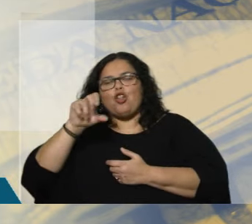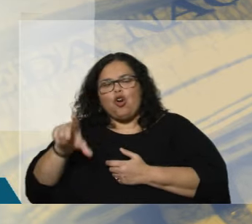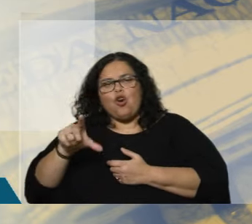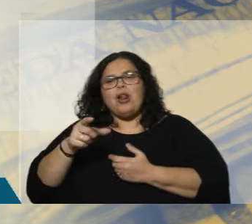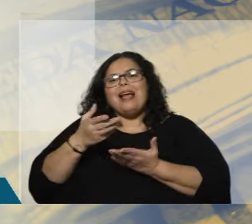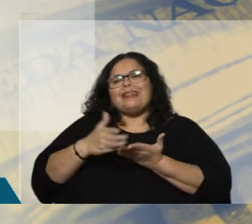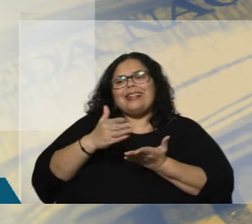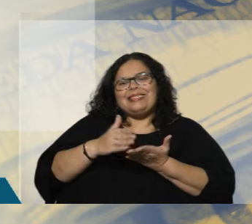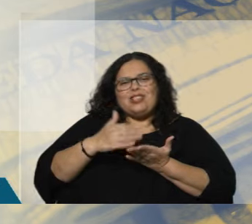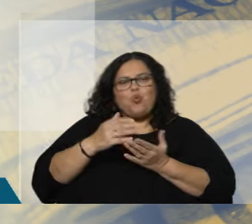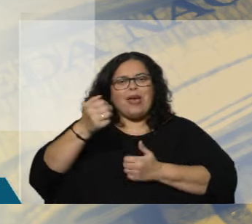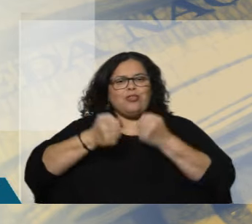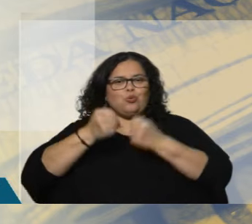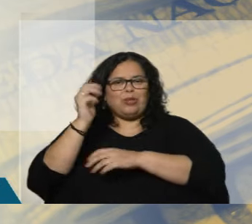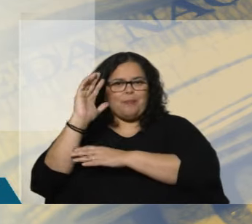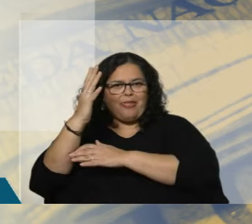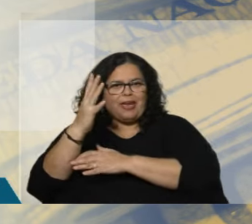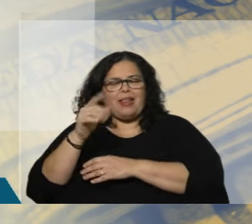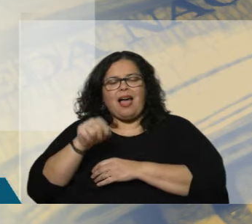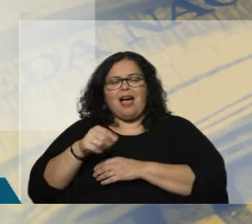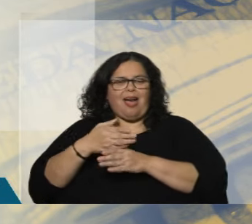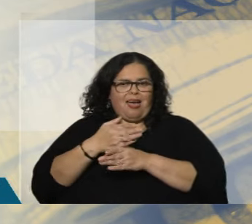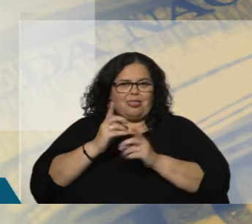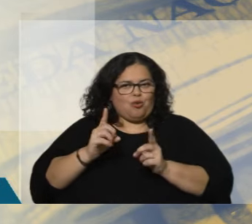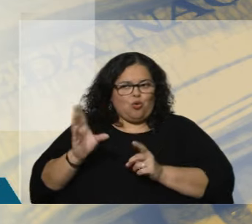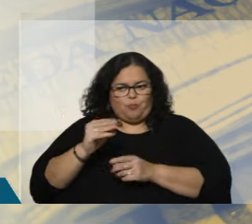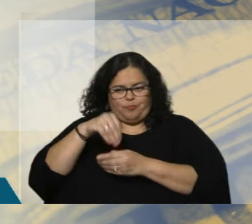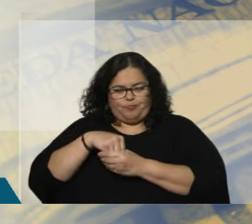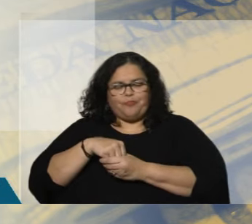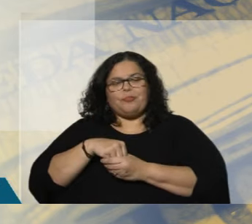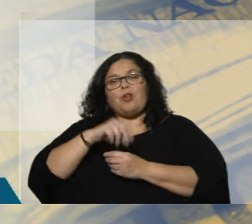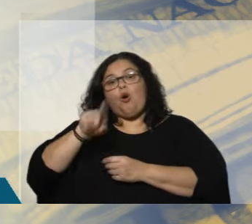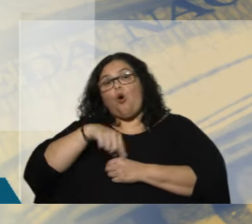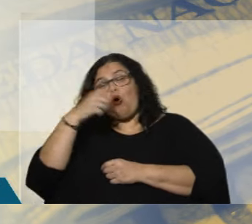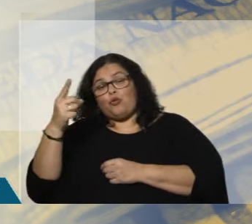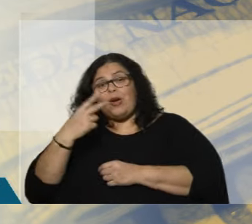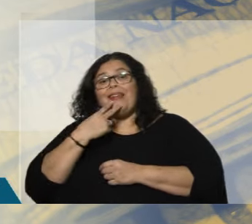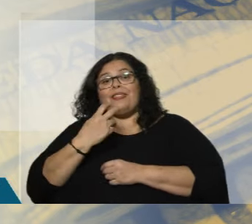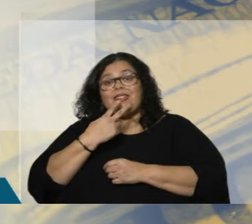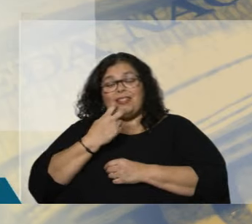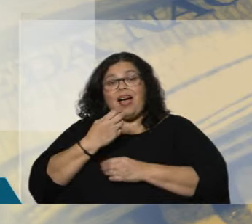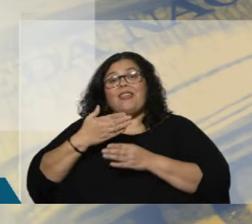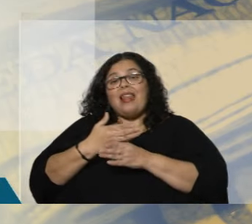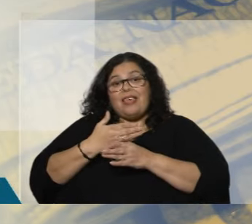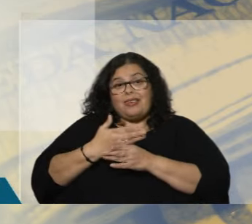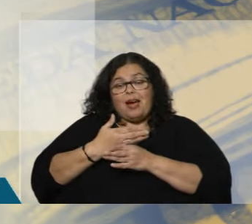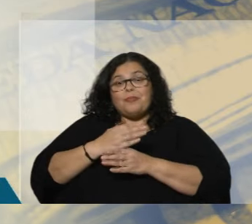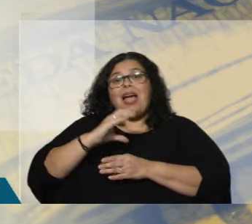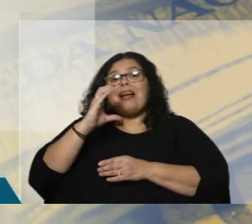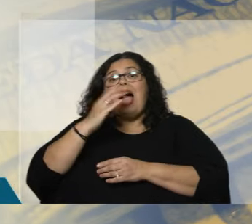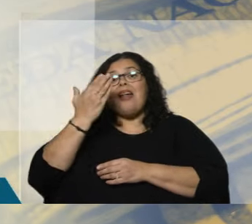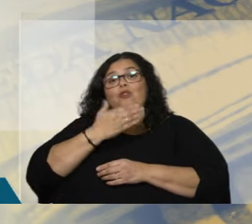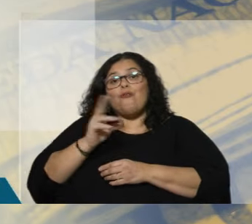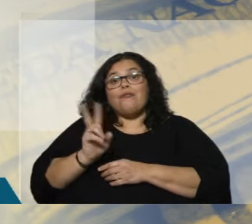fundamentalmente con mucho impacto ahora. Después la electricidad, la leña y carbón vegetal, que sigue estando en nuestra ecuación, los